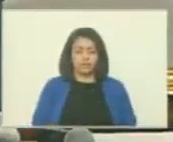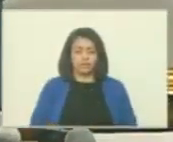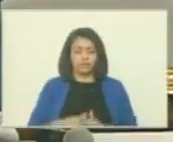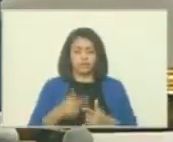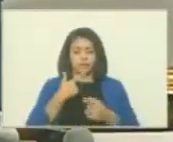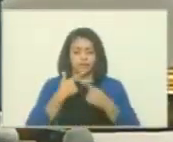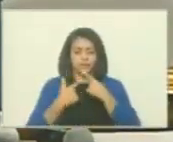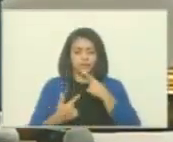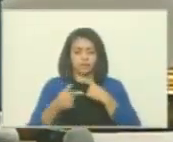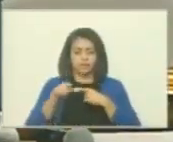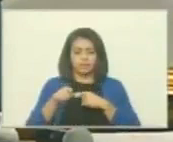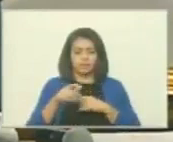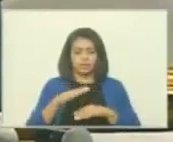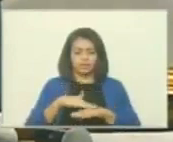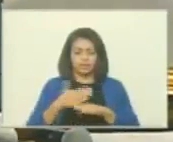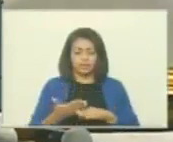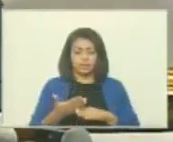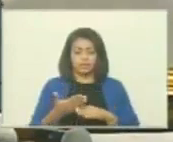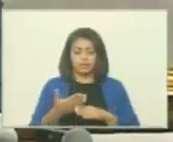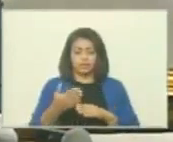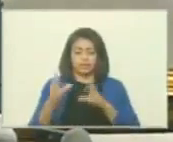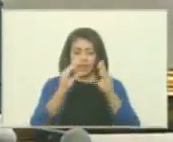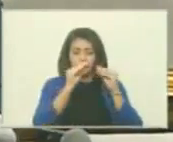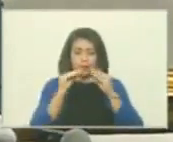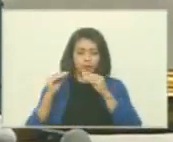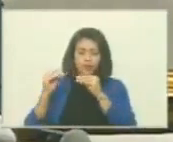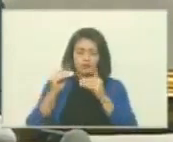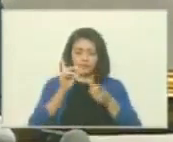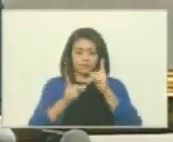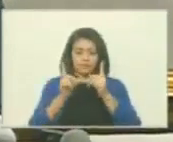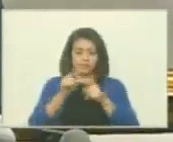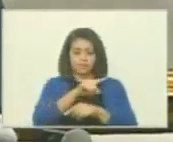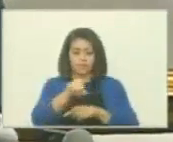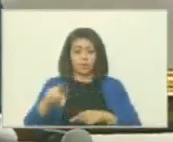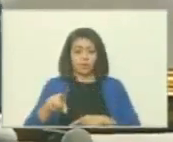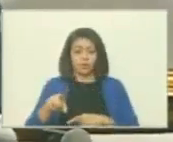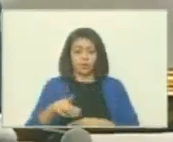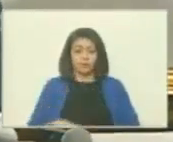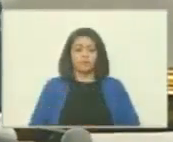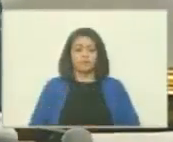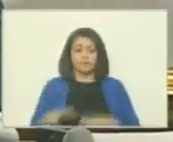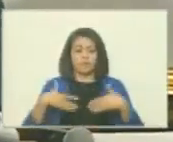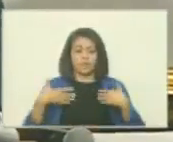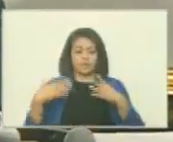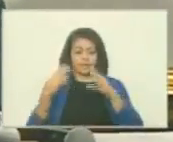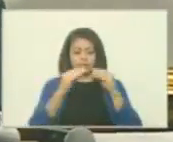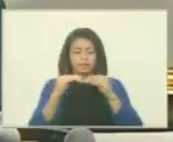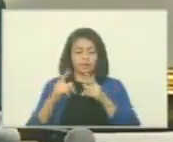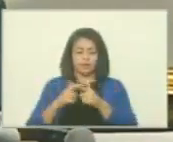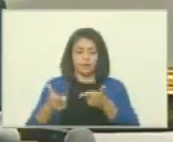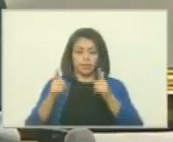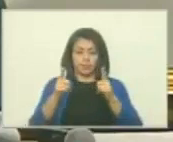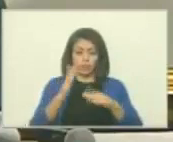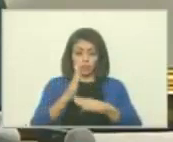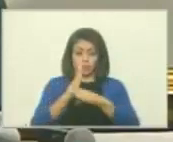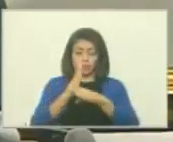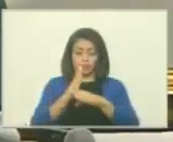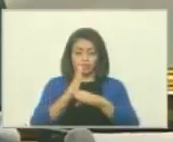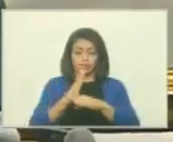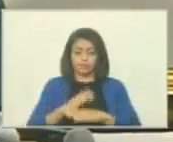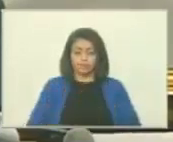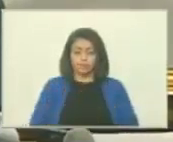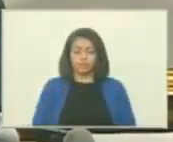que se ha suscitado entre los muchachos, los alegres muchachos, nos los permite, vamos a dar...